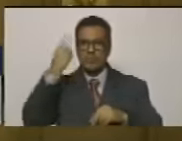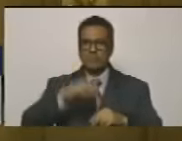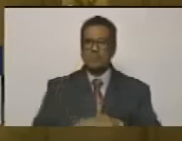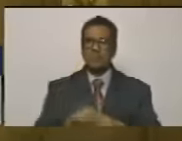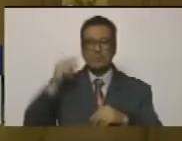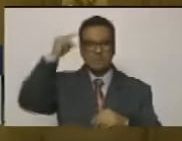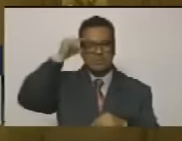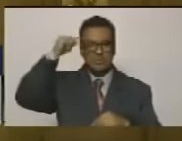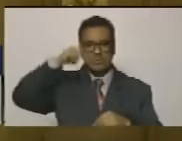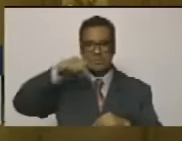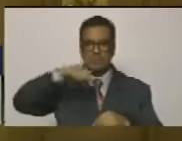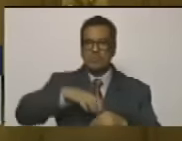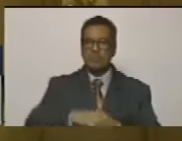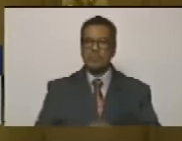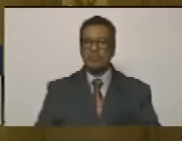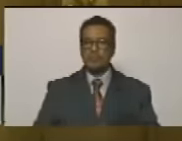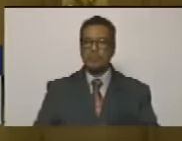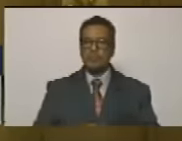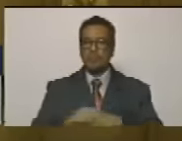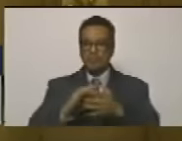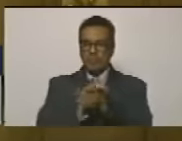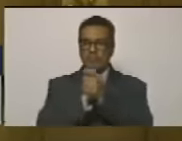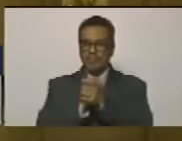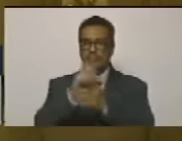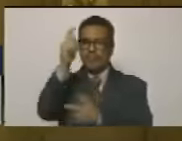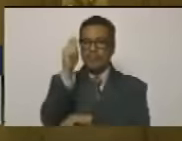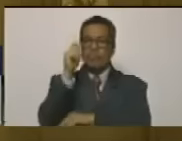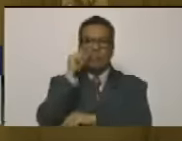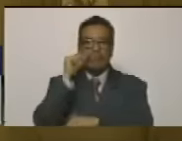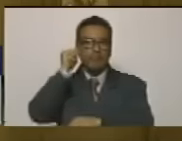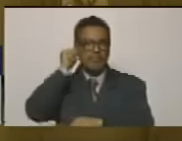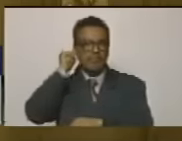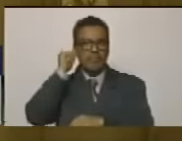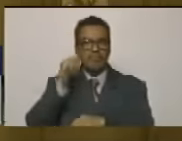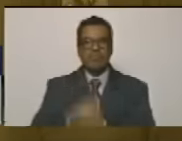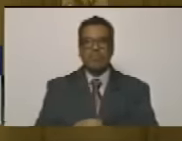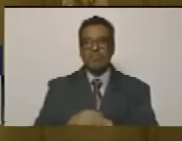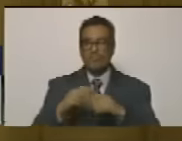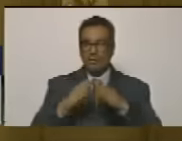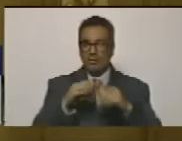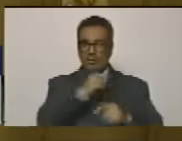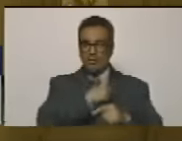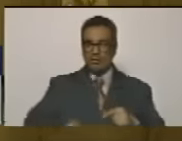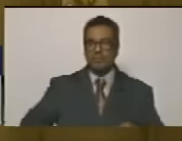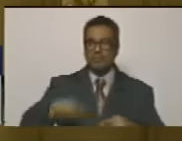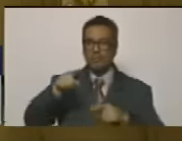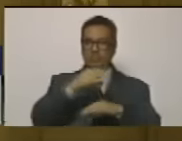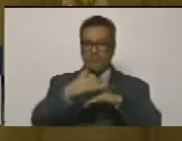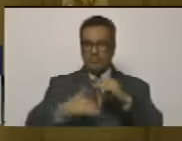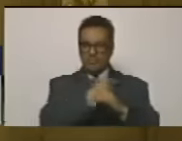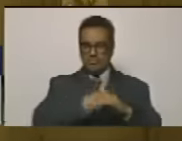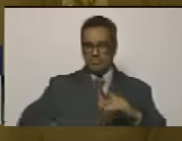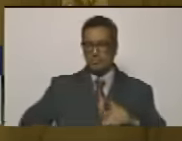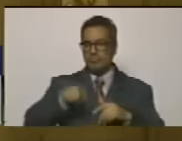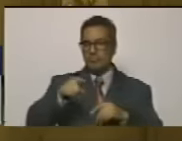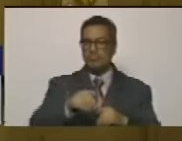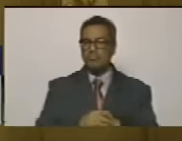Hoy, colegas diputados y diputadas, ciudadano presidente y vicepresidente,